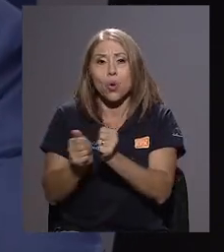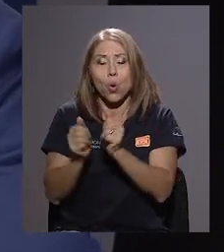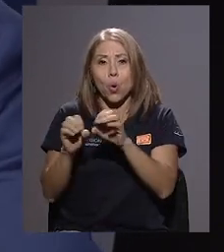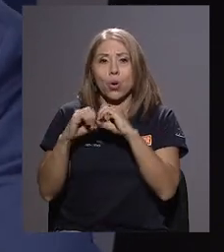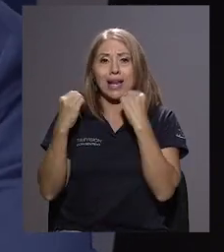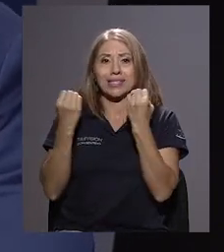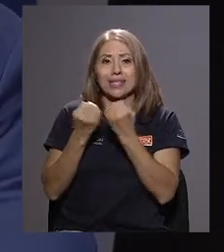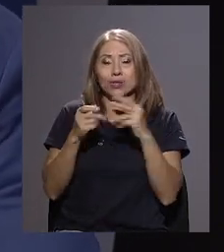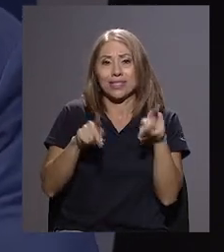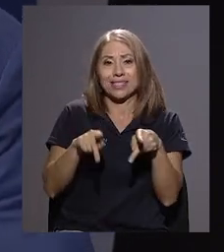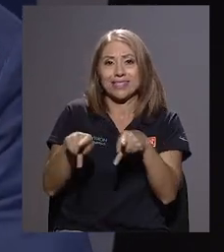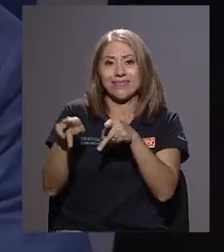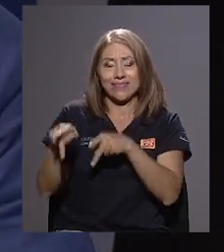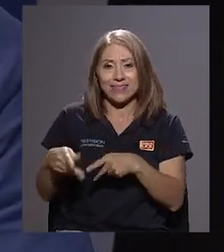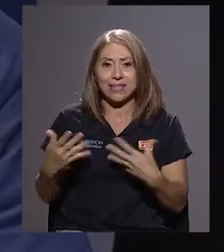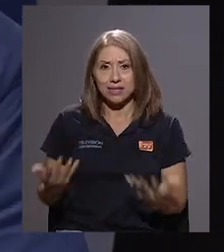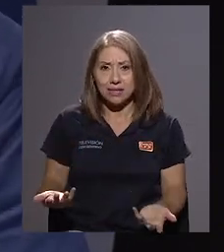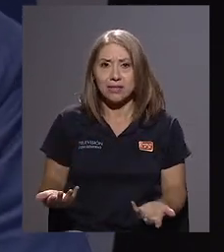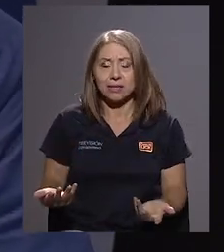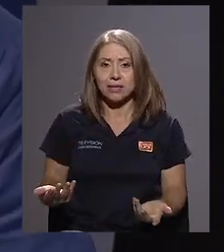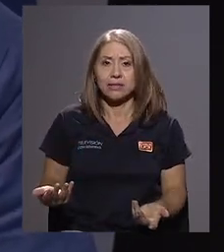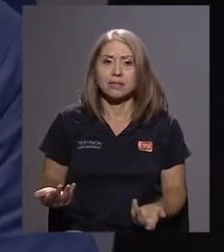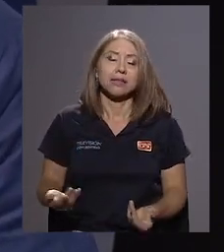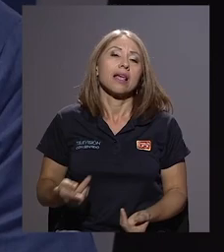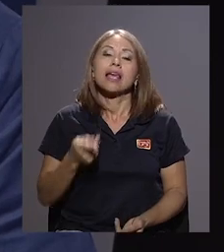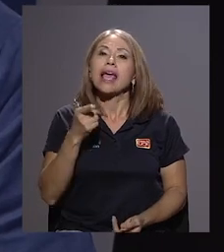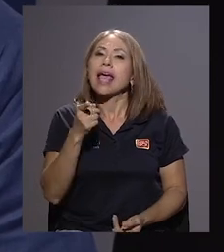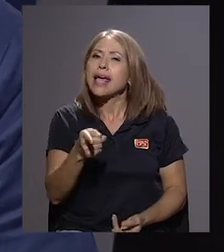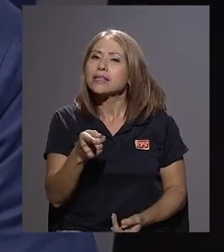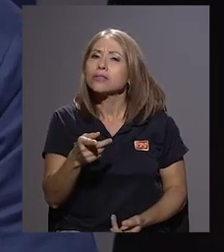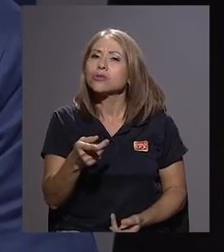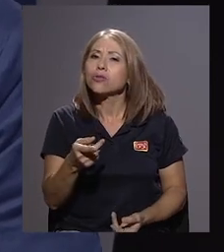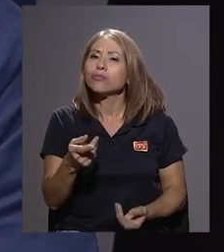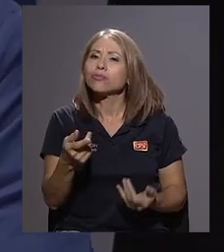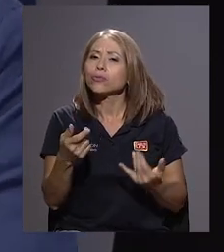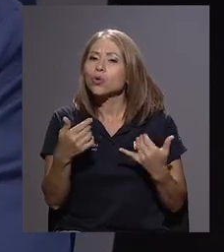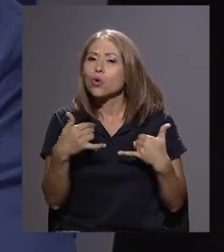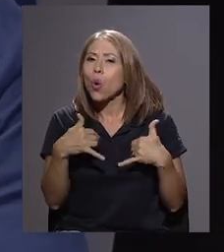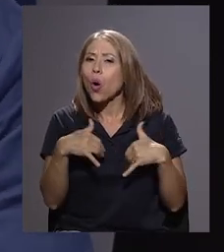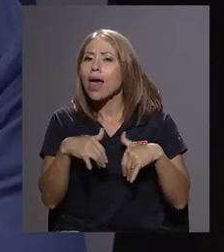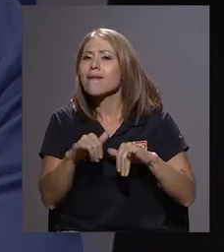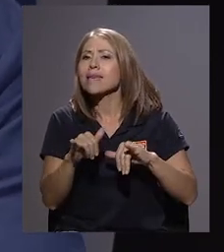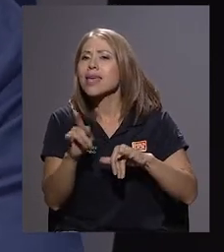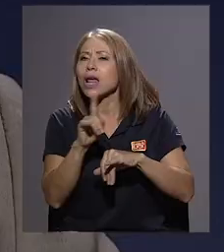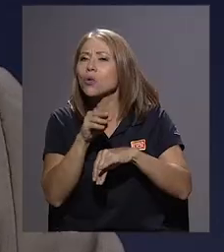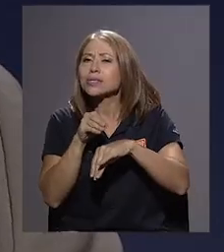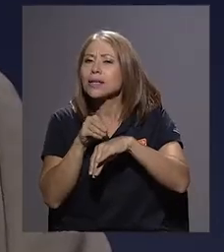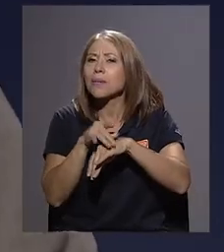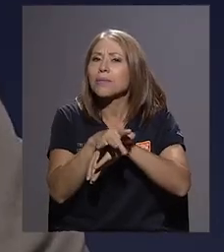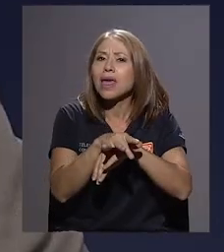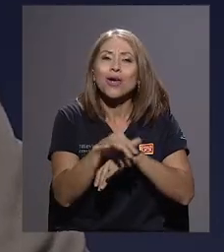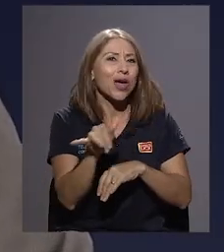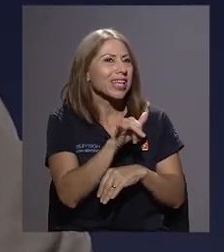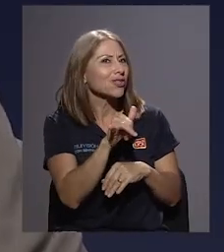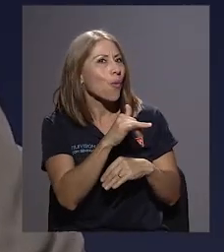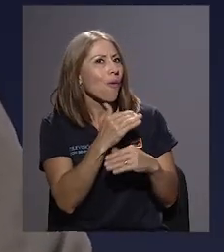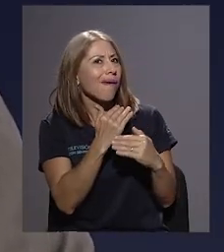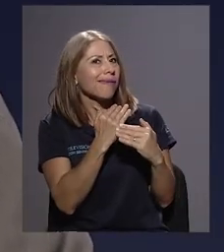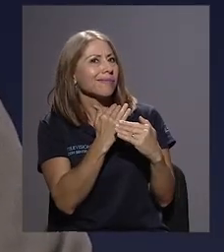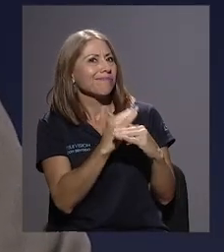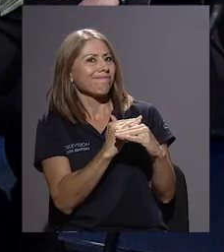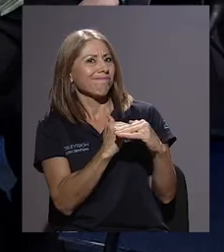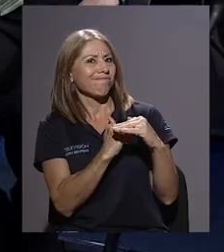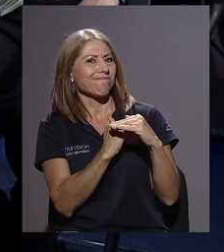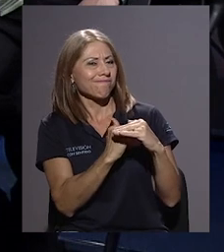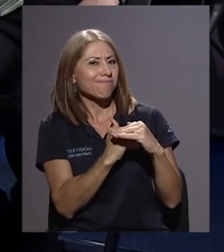las organizaciones civiles. Y eso todavía no está permeado. Es una camisa de